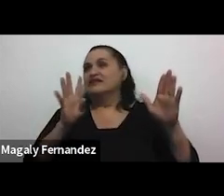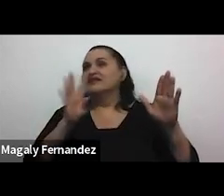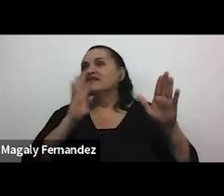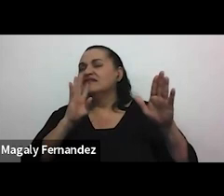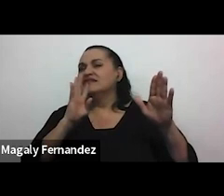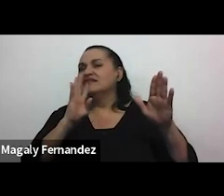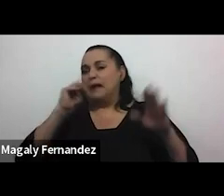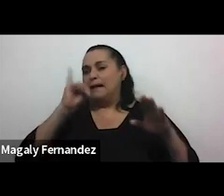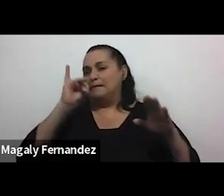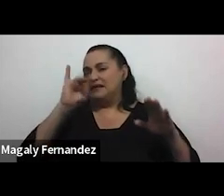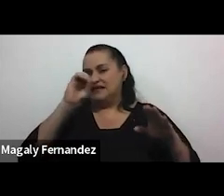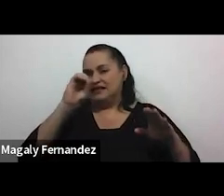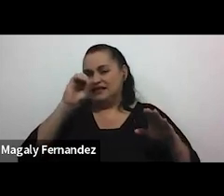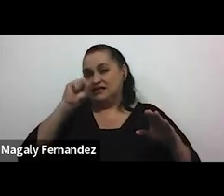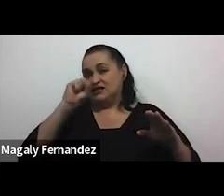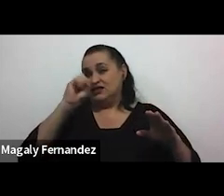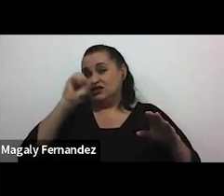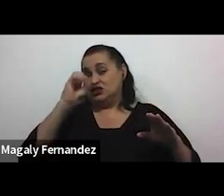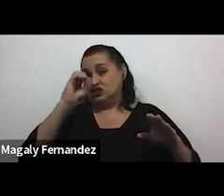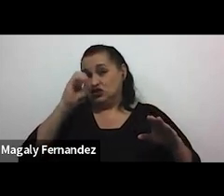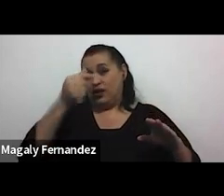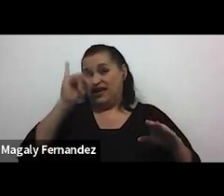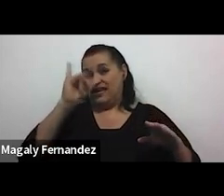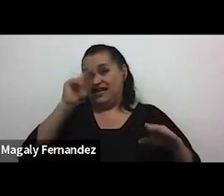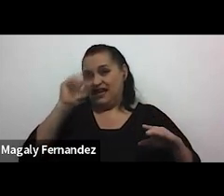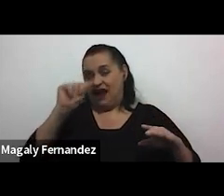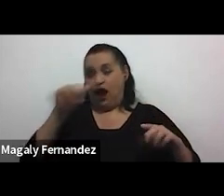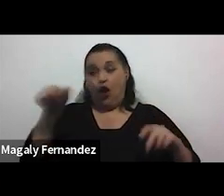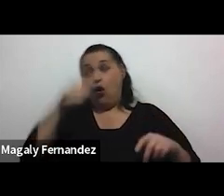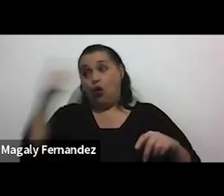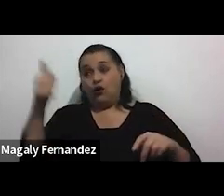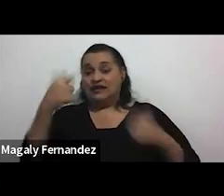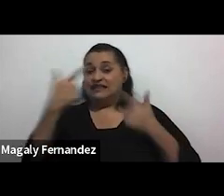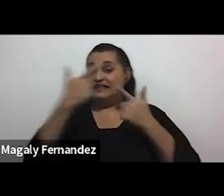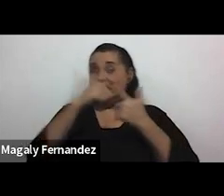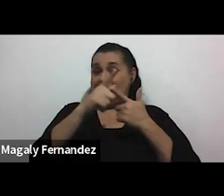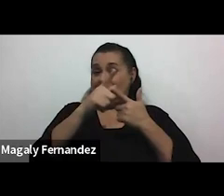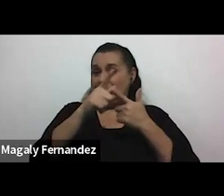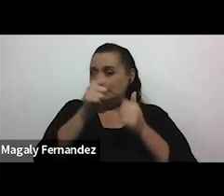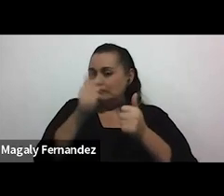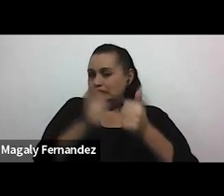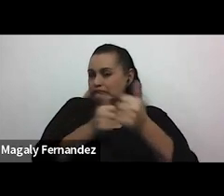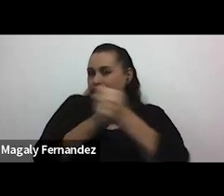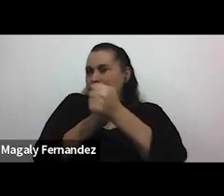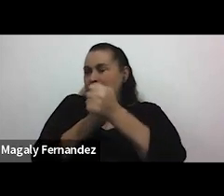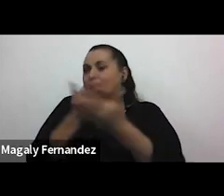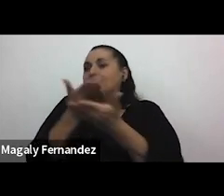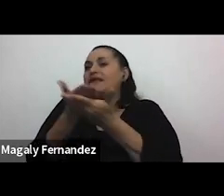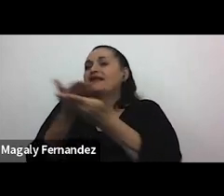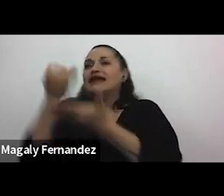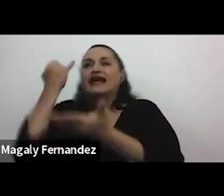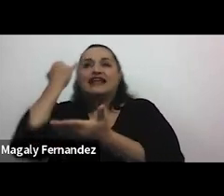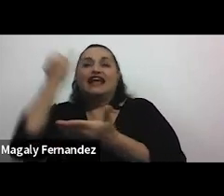misógina ¿verdad? pero hay otras letras que como que solapadamente te van planteando una idea